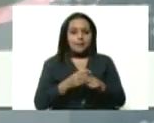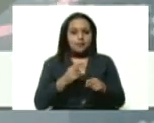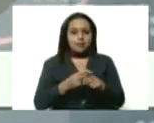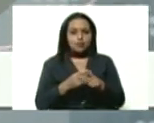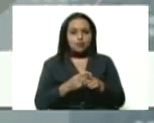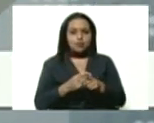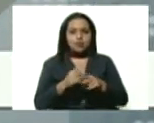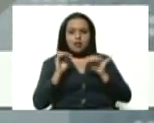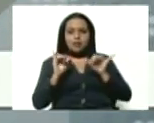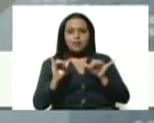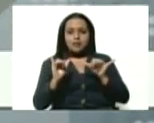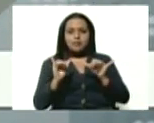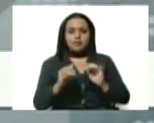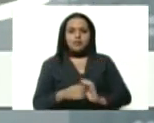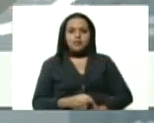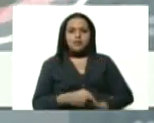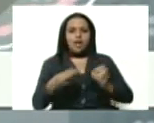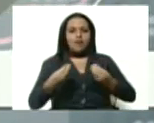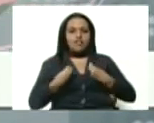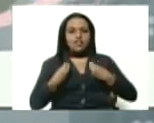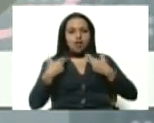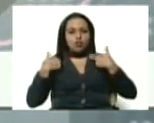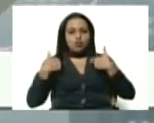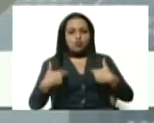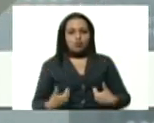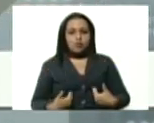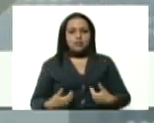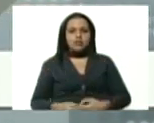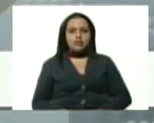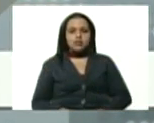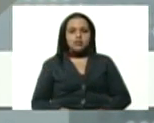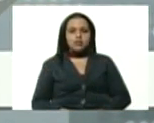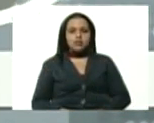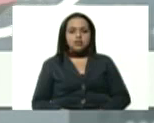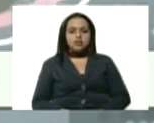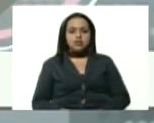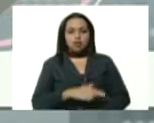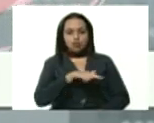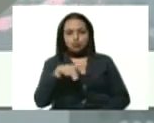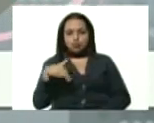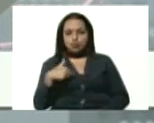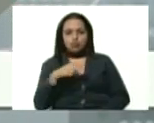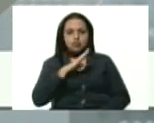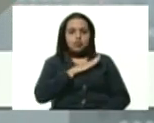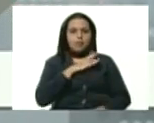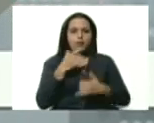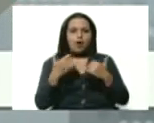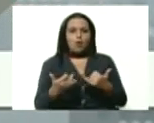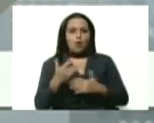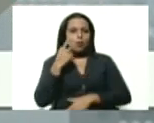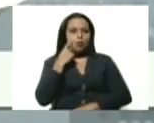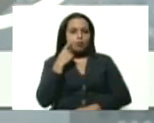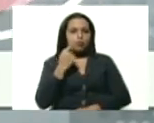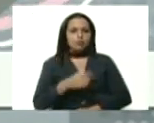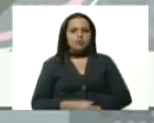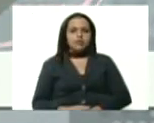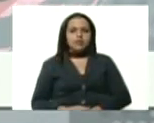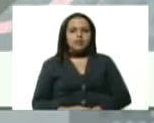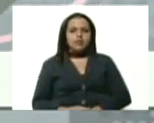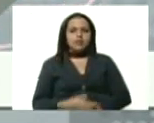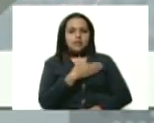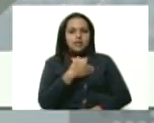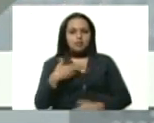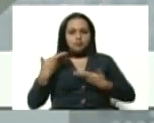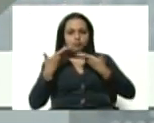existencia de la vida humana tal cual como la hemos concebido hasta estos momentos, queremos dirigirnos al